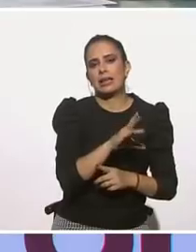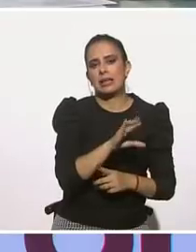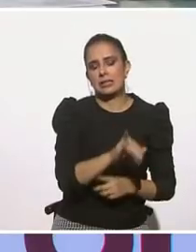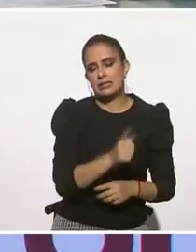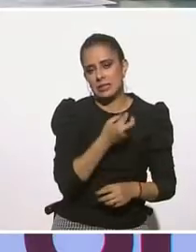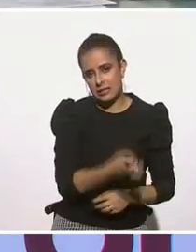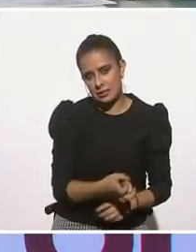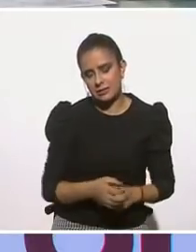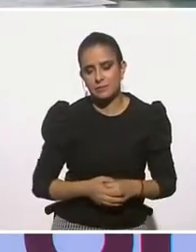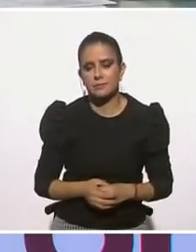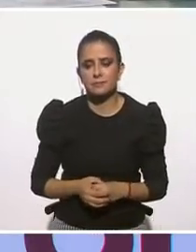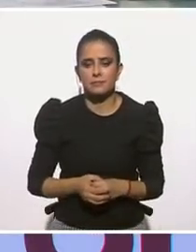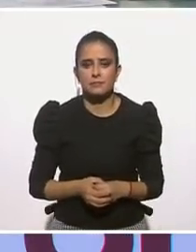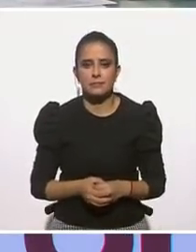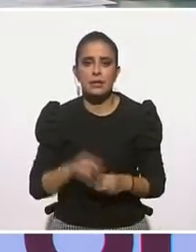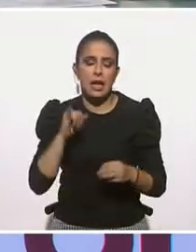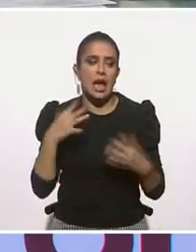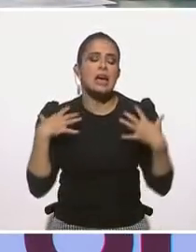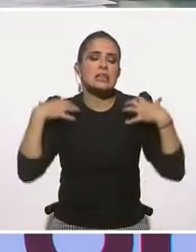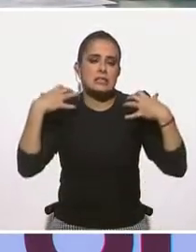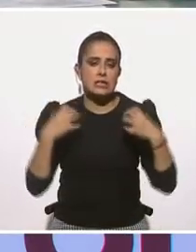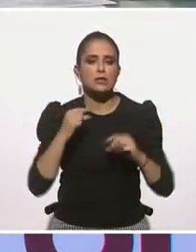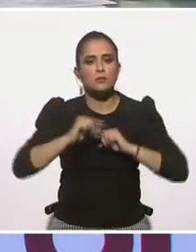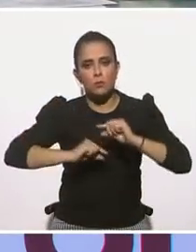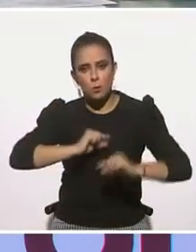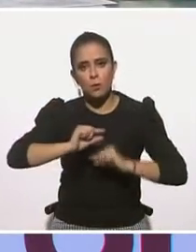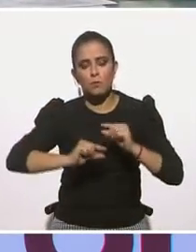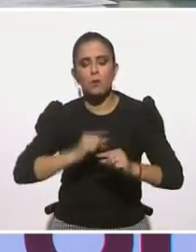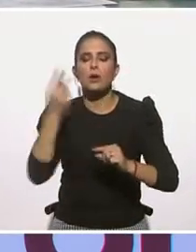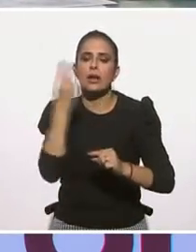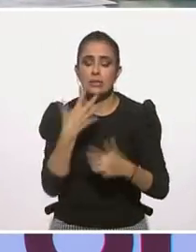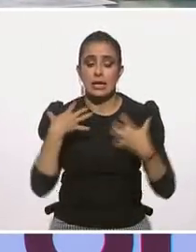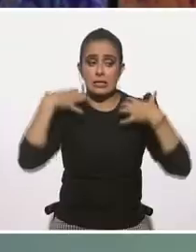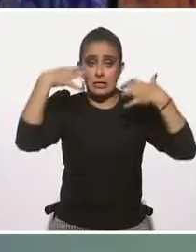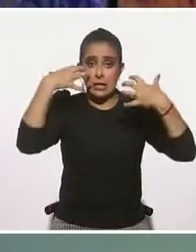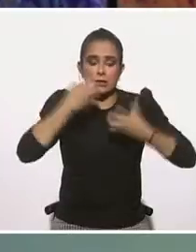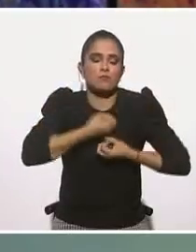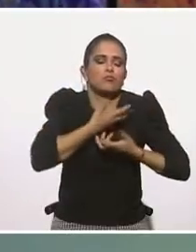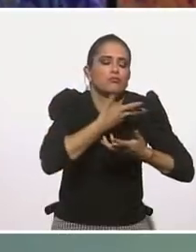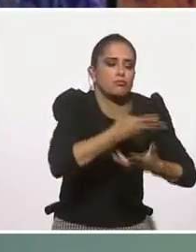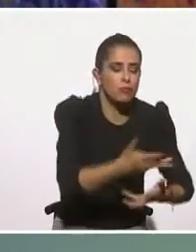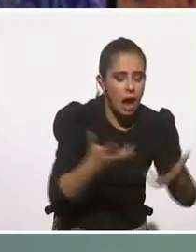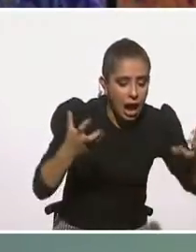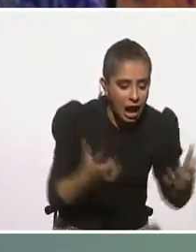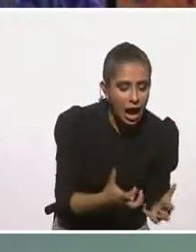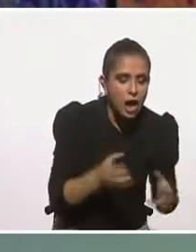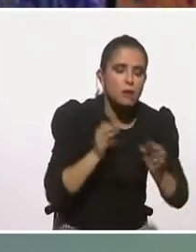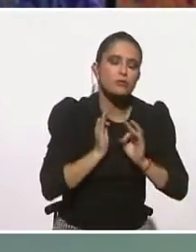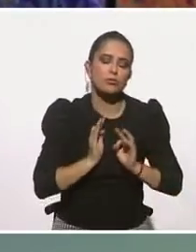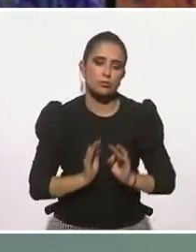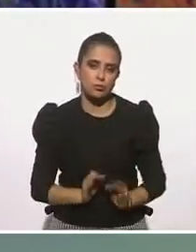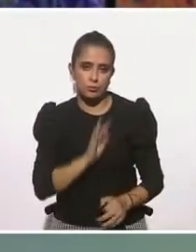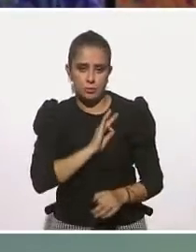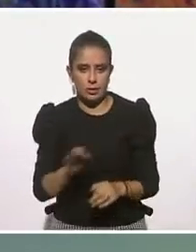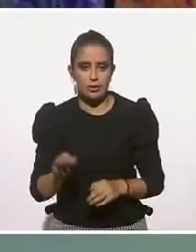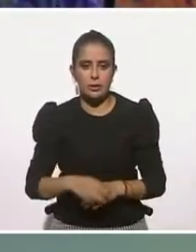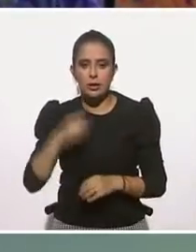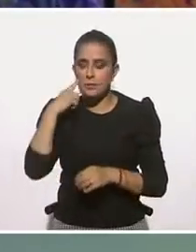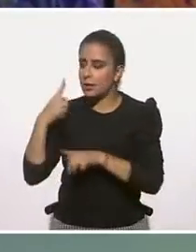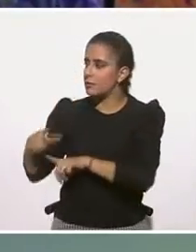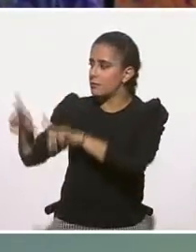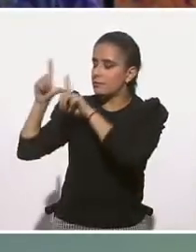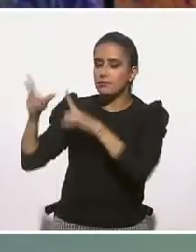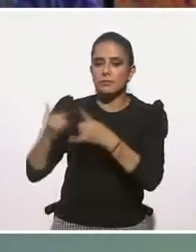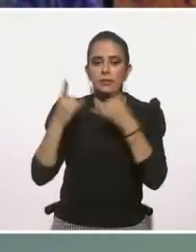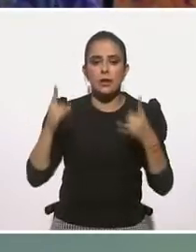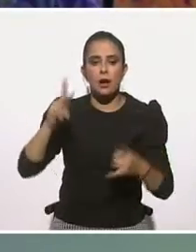poco a poco, poco a poco, pero entonces, como dices, también lo vamos, va saliendo también de nosotros, ¿no? Tenemos un testimonio de Paulina que nos